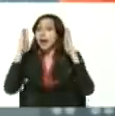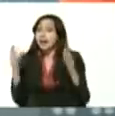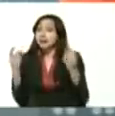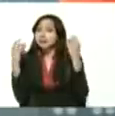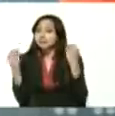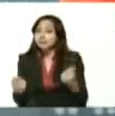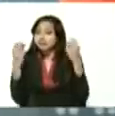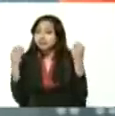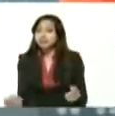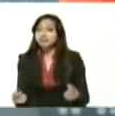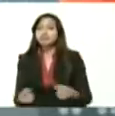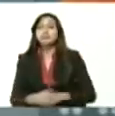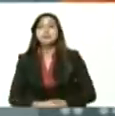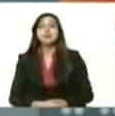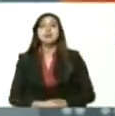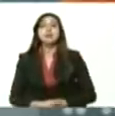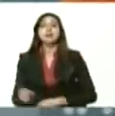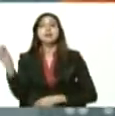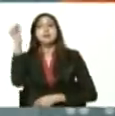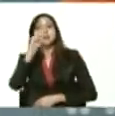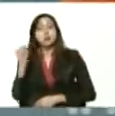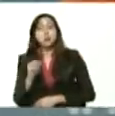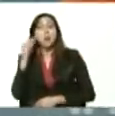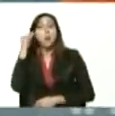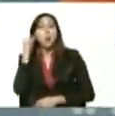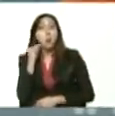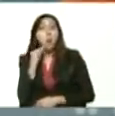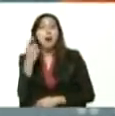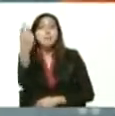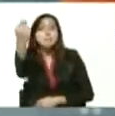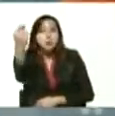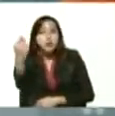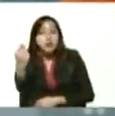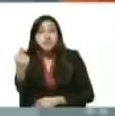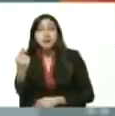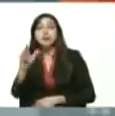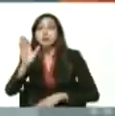camina el Bolívar digital por la economía